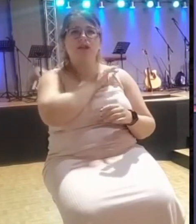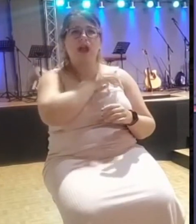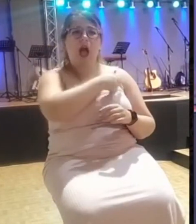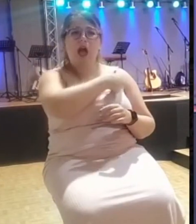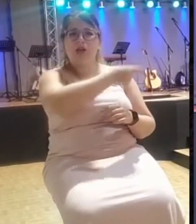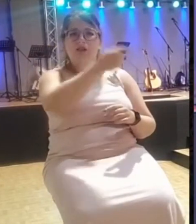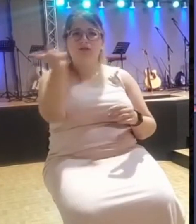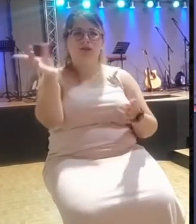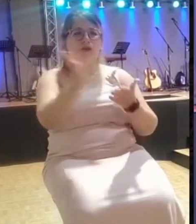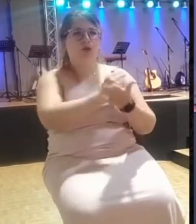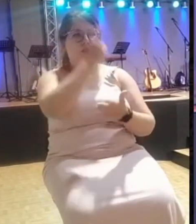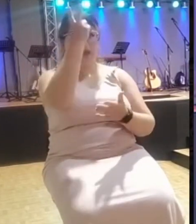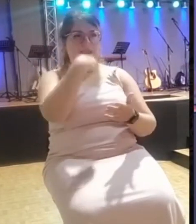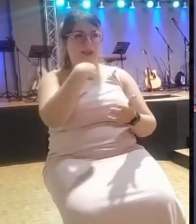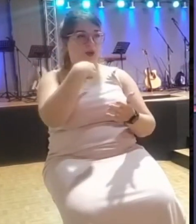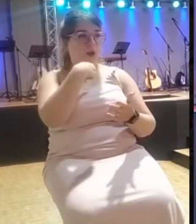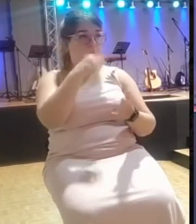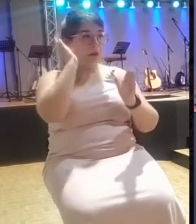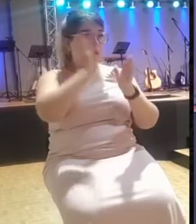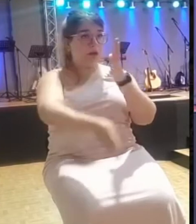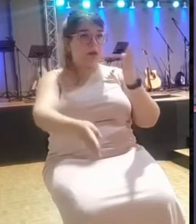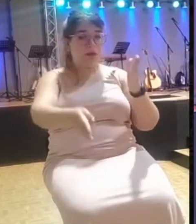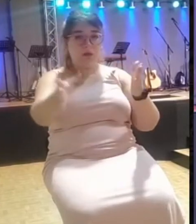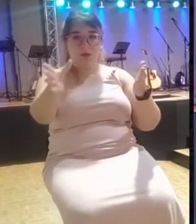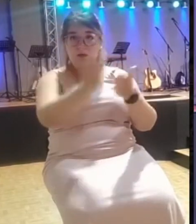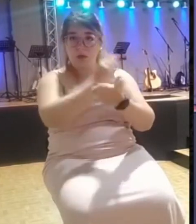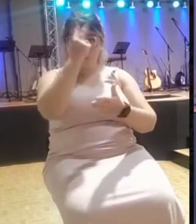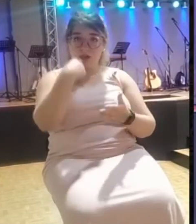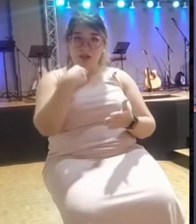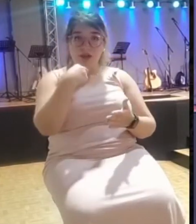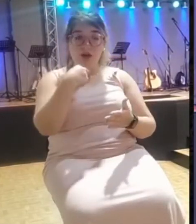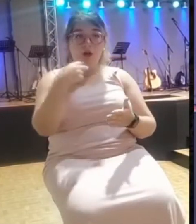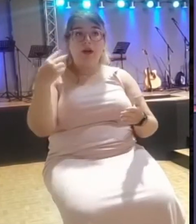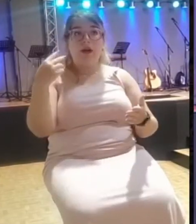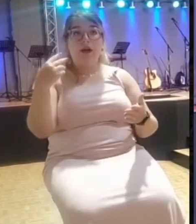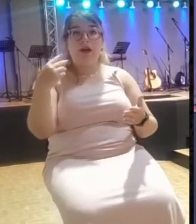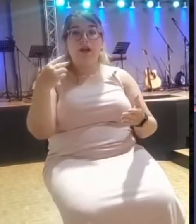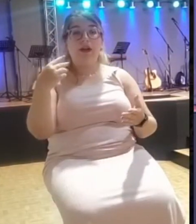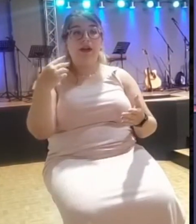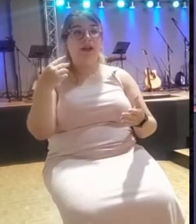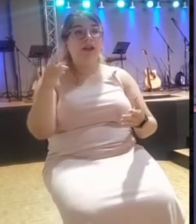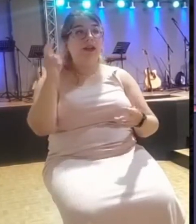¡Qué tremendo! Y el ejército se quedó ciego. ¿A quién buscáis? ¿A Eliseo? Sí, seguidme.